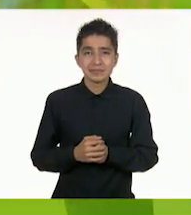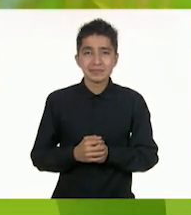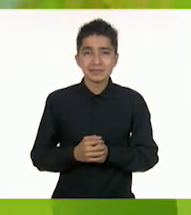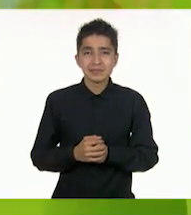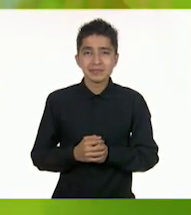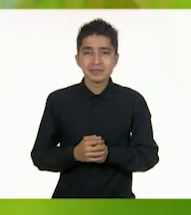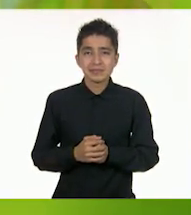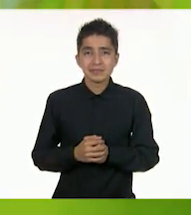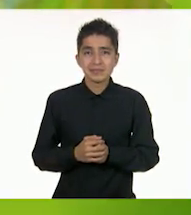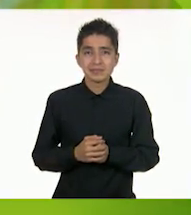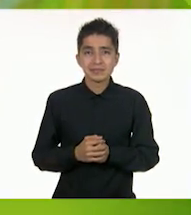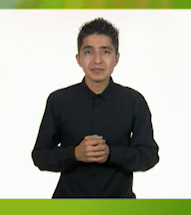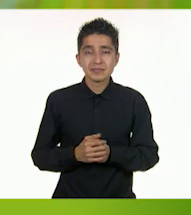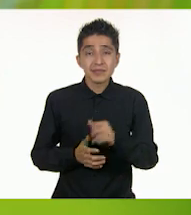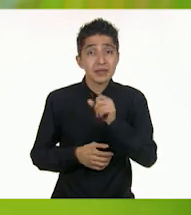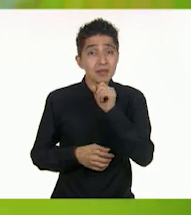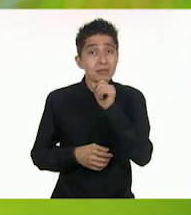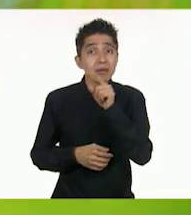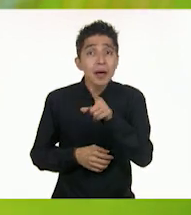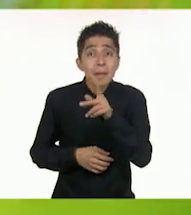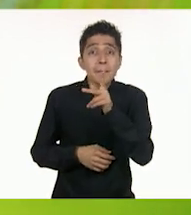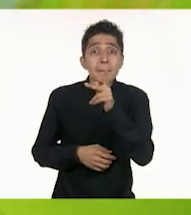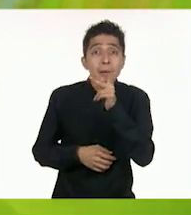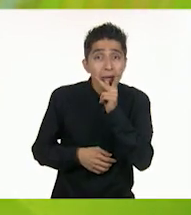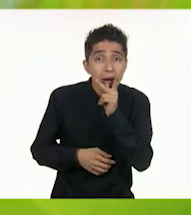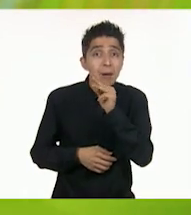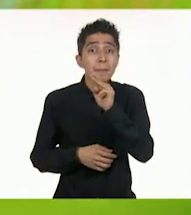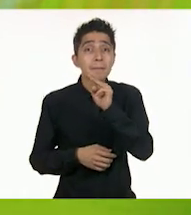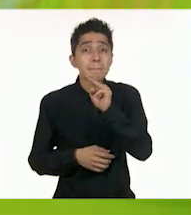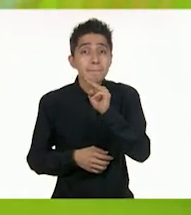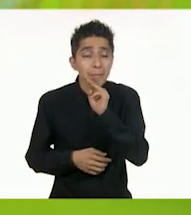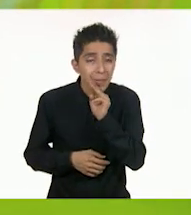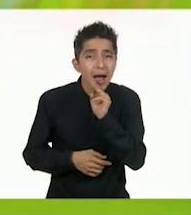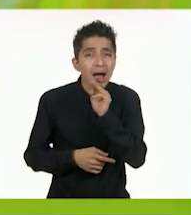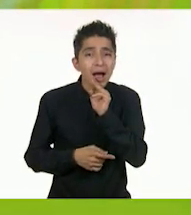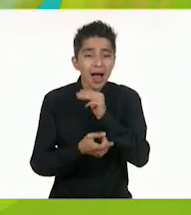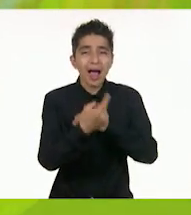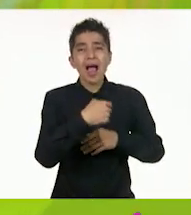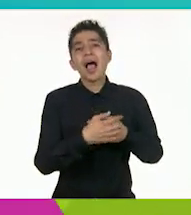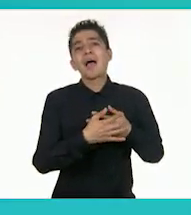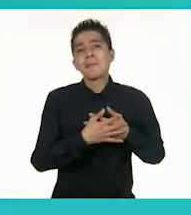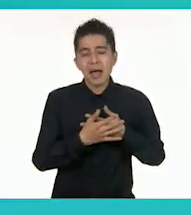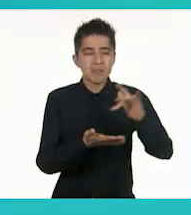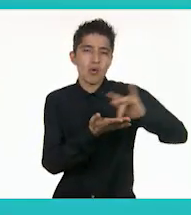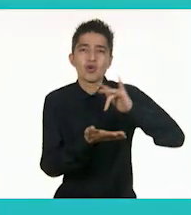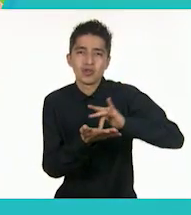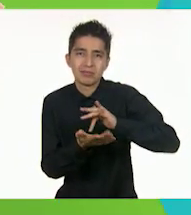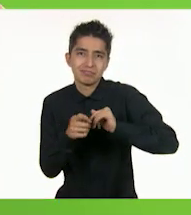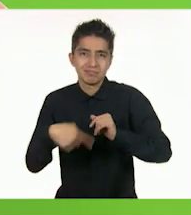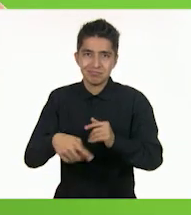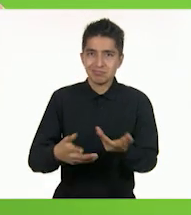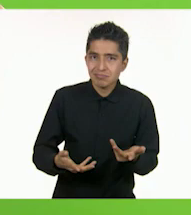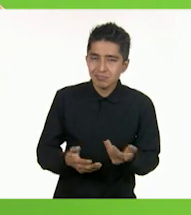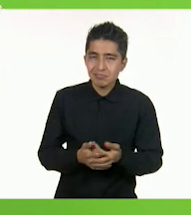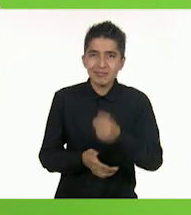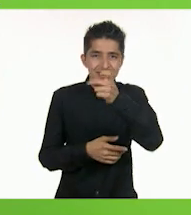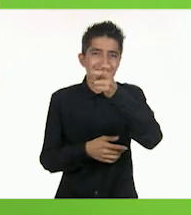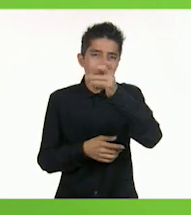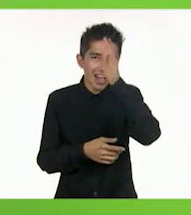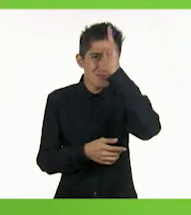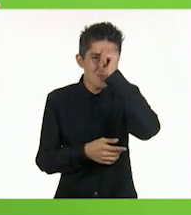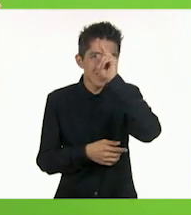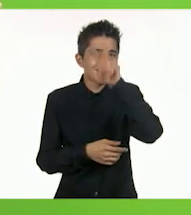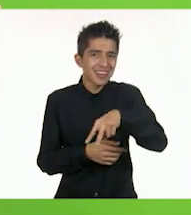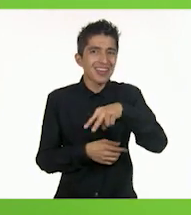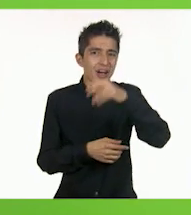mamá y el papá los ama y los apoye. Estoy de acuerdo con lo que